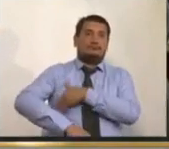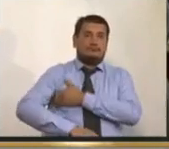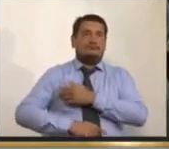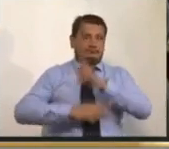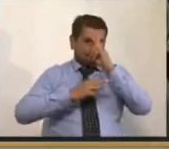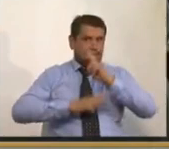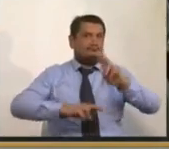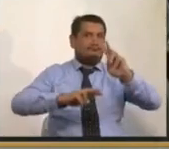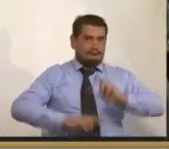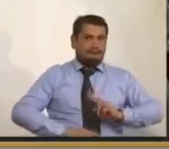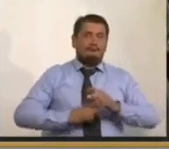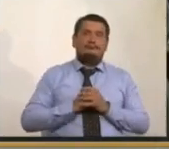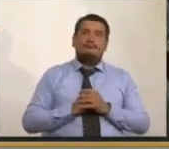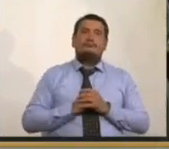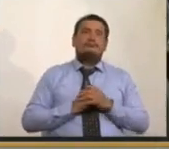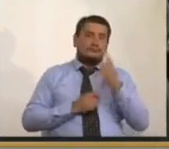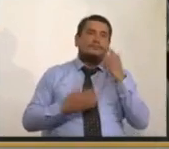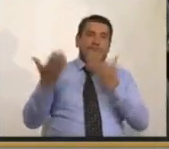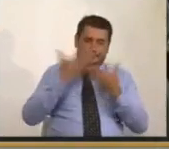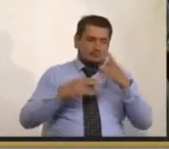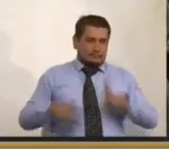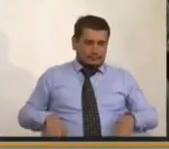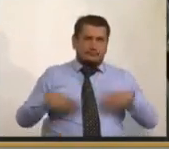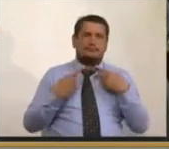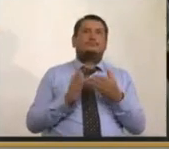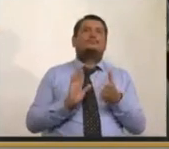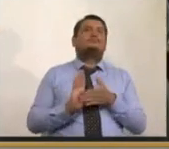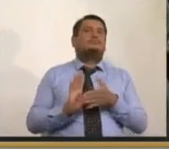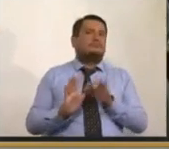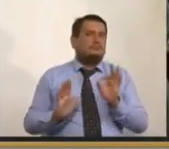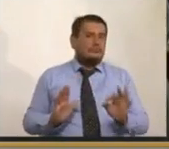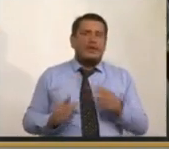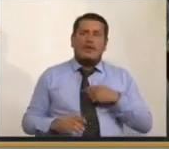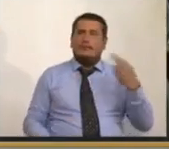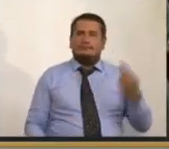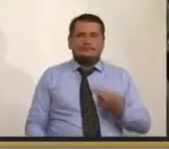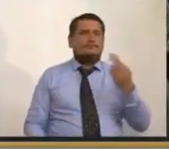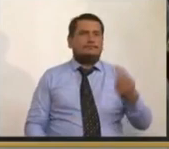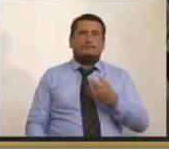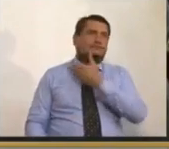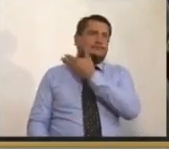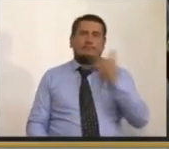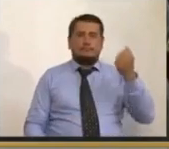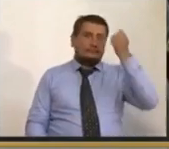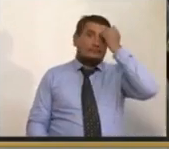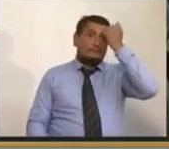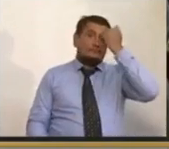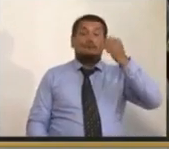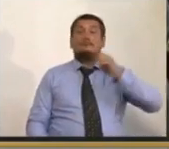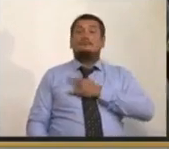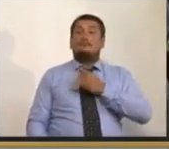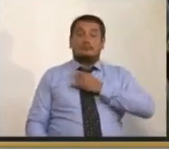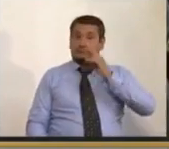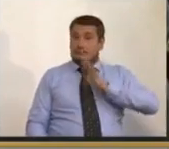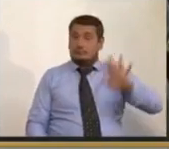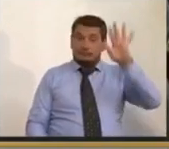probado en una vida académica, varias veces considerado el mejor profesor de la Universidad Nacional,